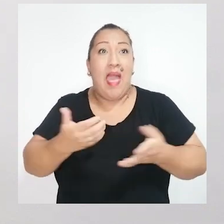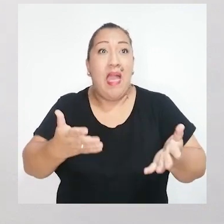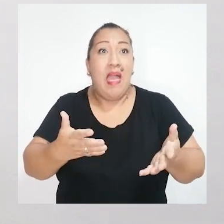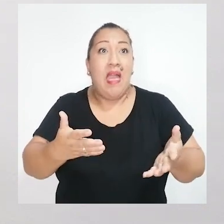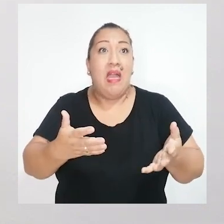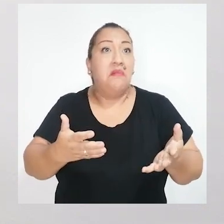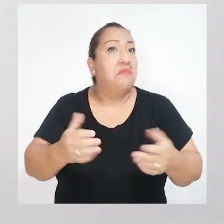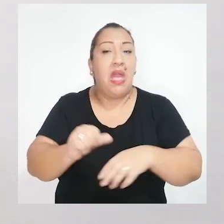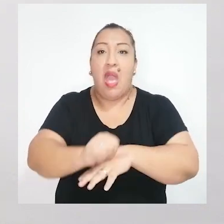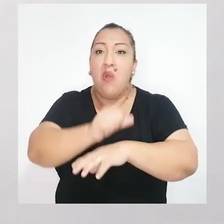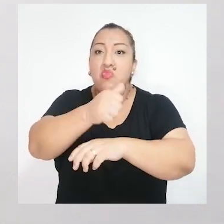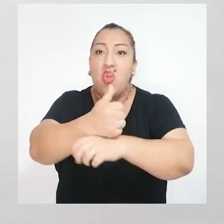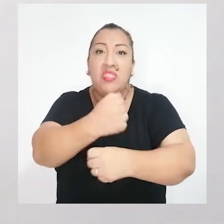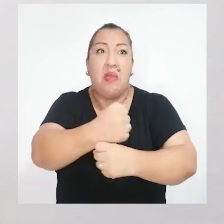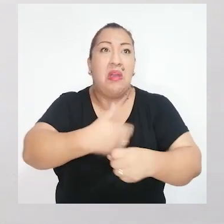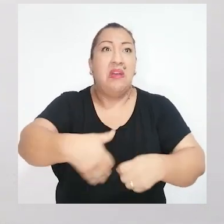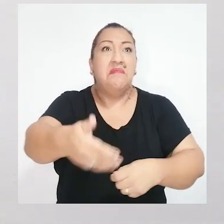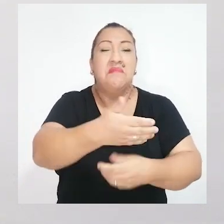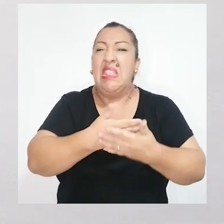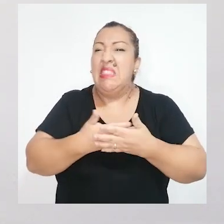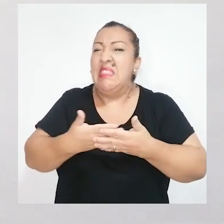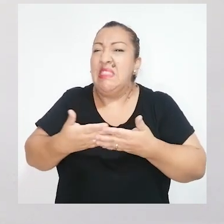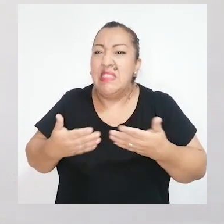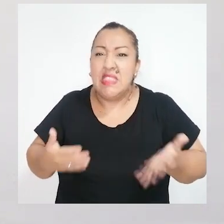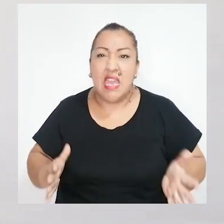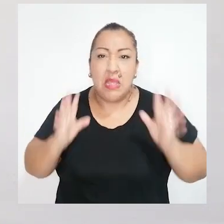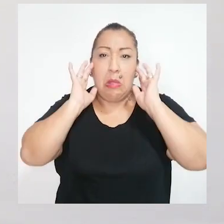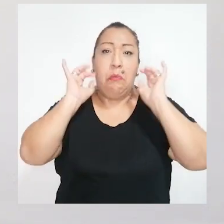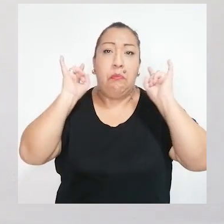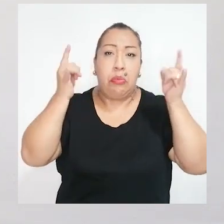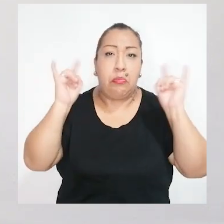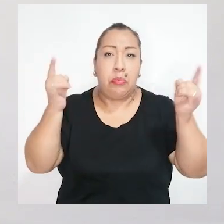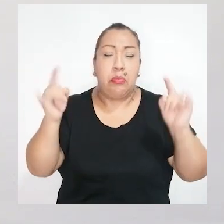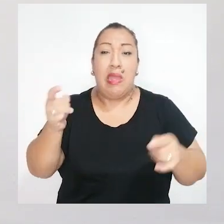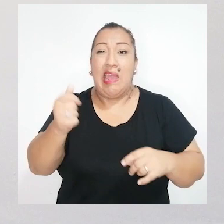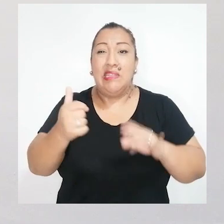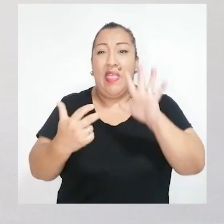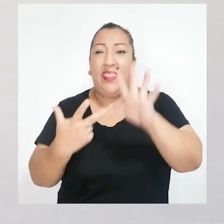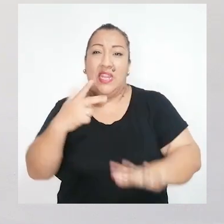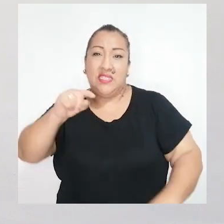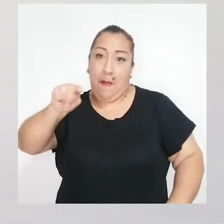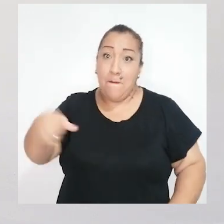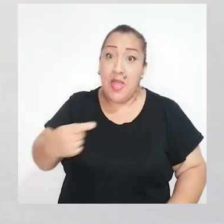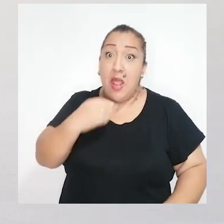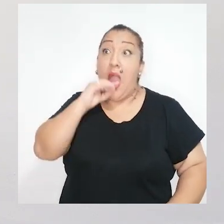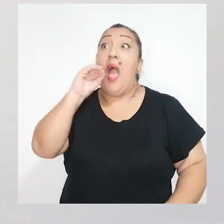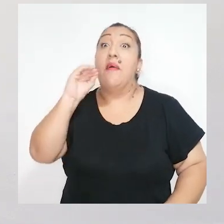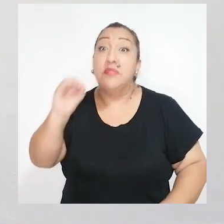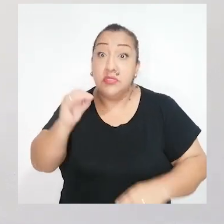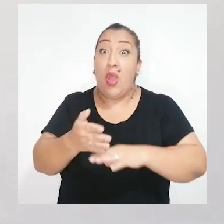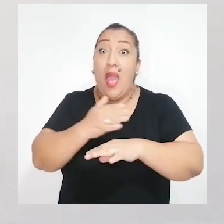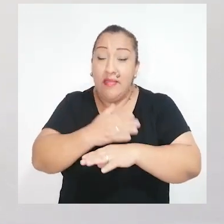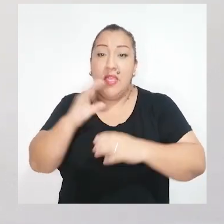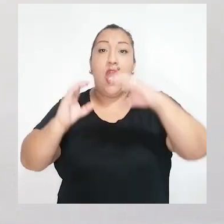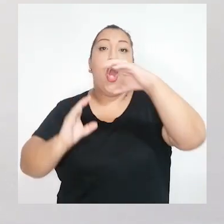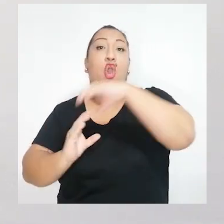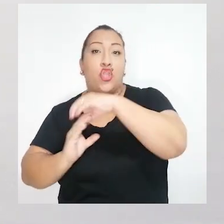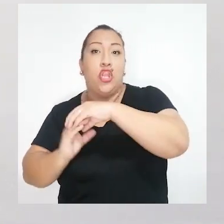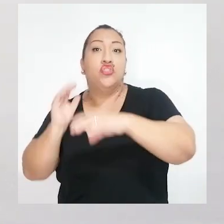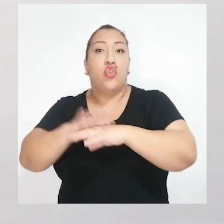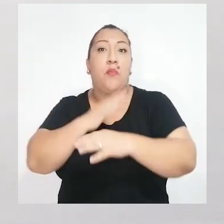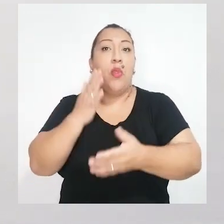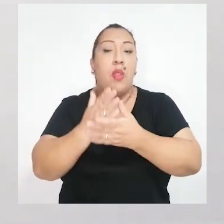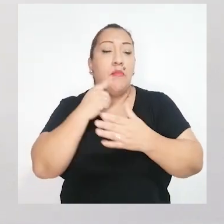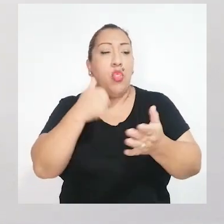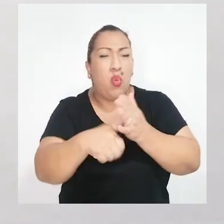acompañamiento del control a las obras, las autoridades y los funcionarios no hicieron caso. Acerca de las más de 13 mil alertas y riesgos evidenciados